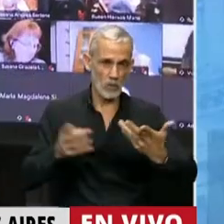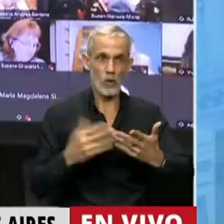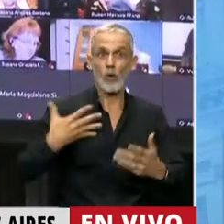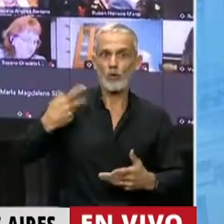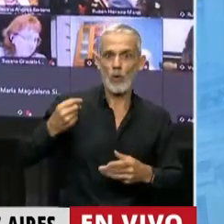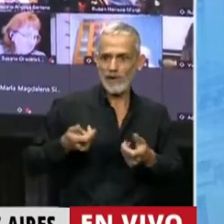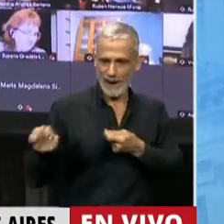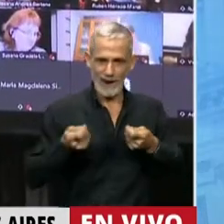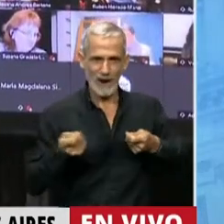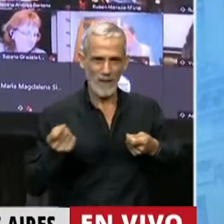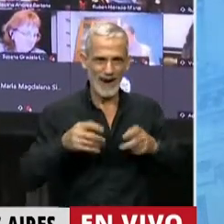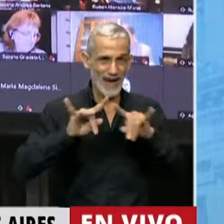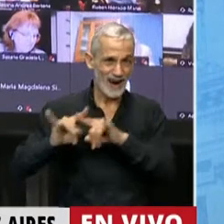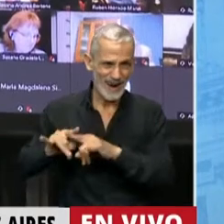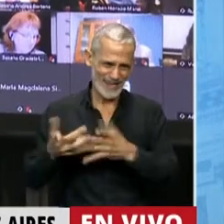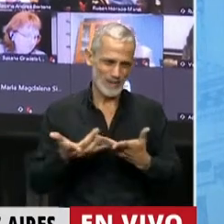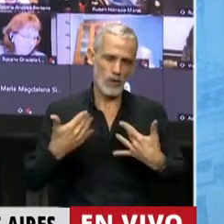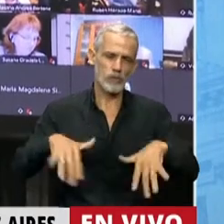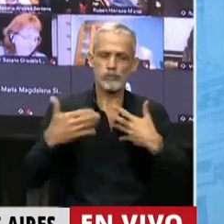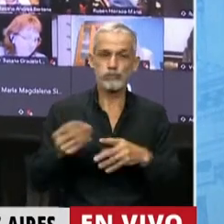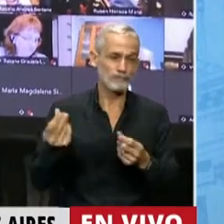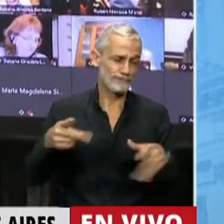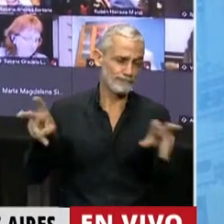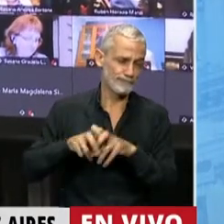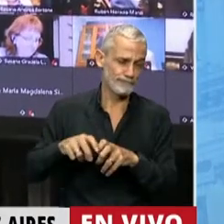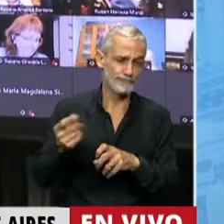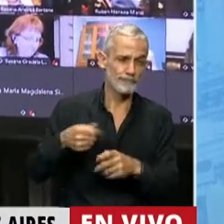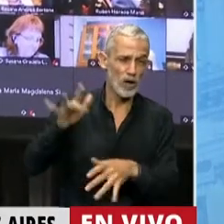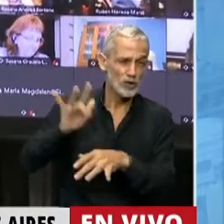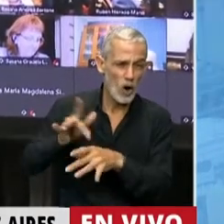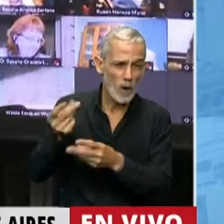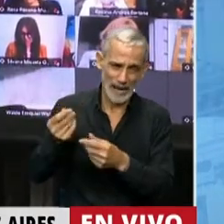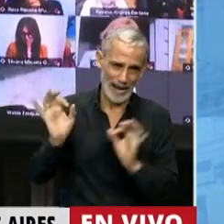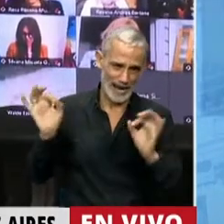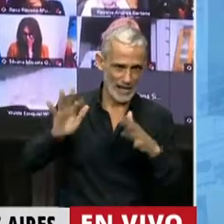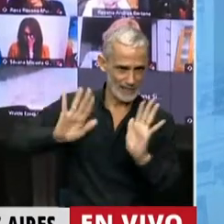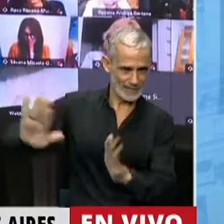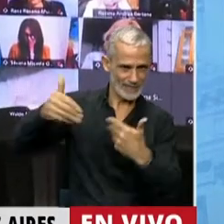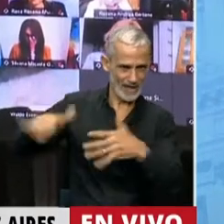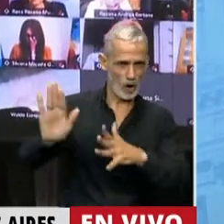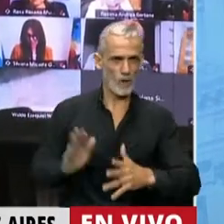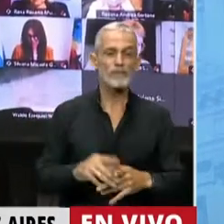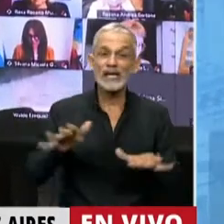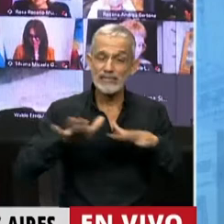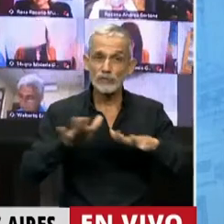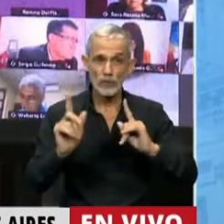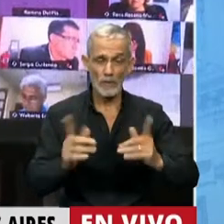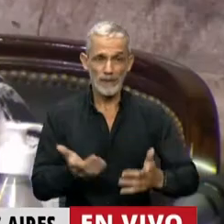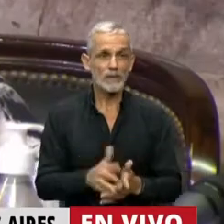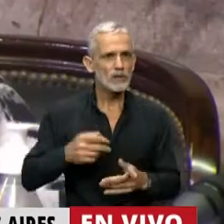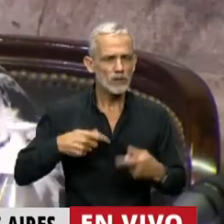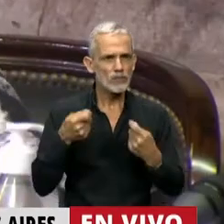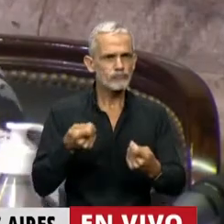plataformas. Eso sí, a eso no se les tocó un centavo. Pero en esa situación estamos. Entonces, yo quiero